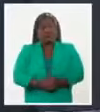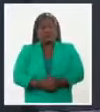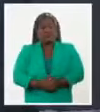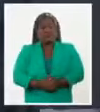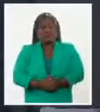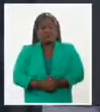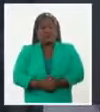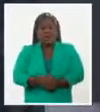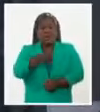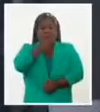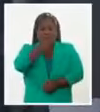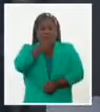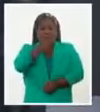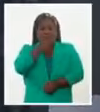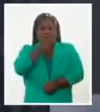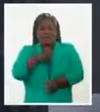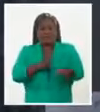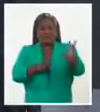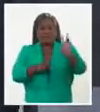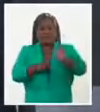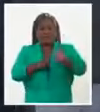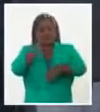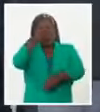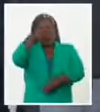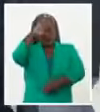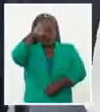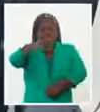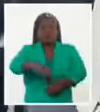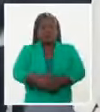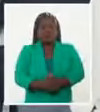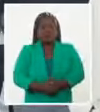Wilmer Rodríguez Fernández, Sistema Informativo de la Televisión Cubana.